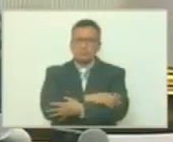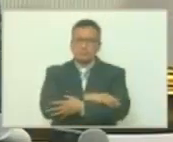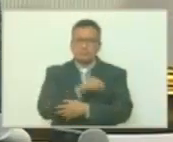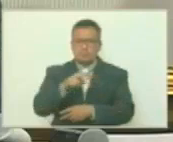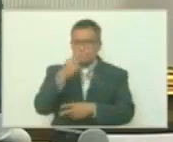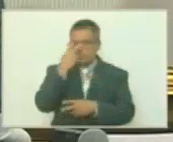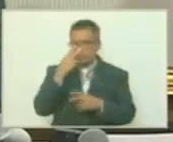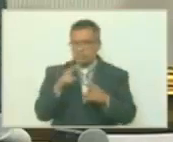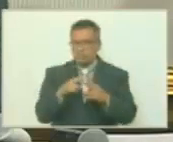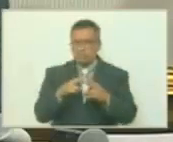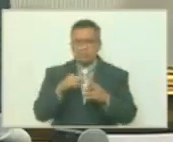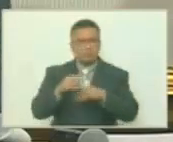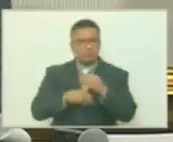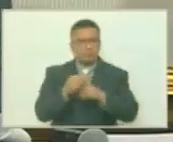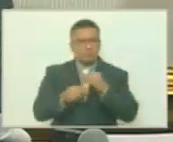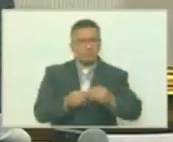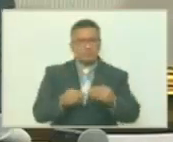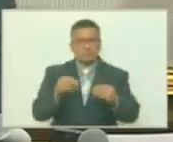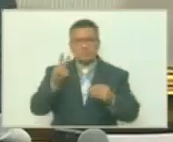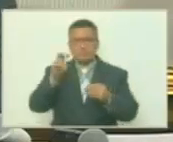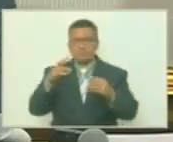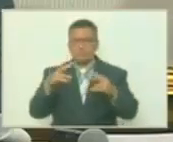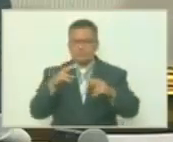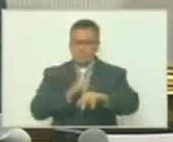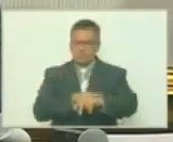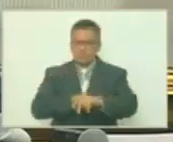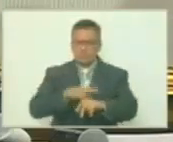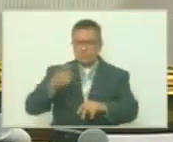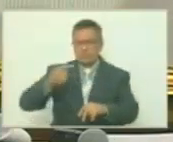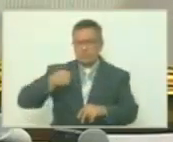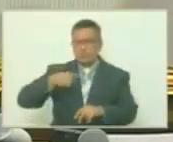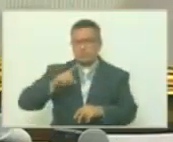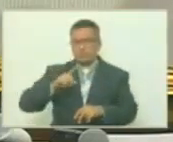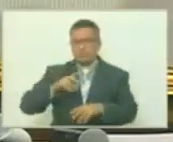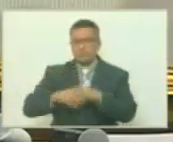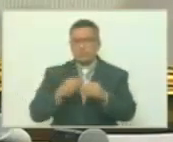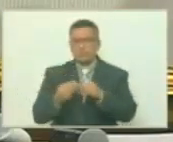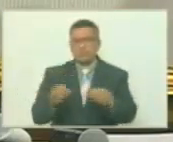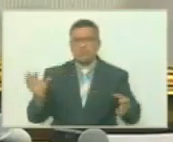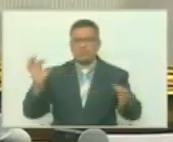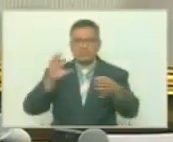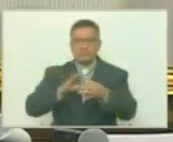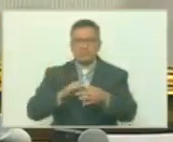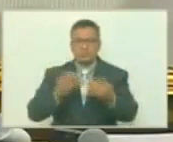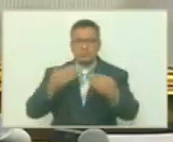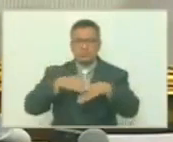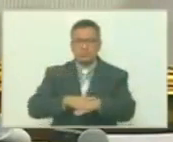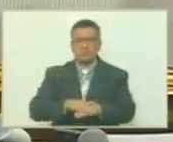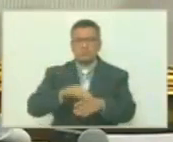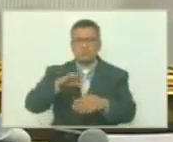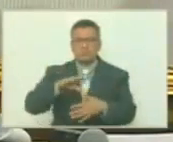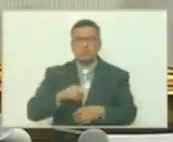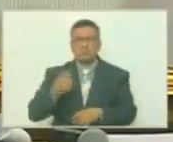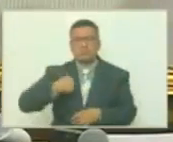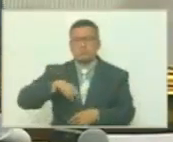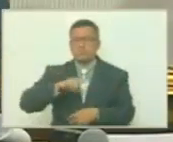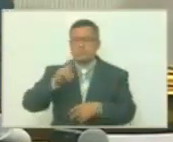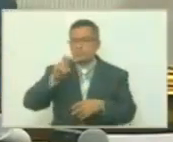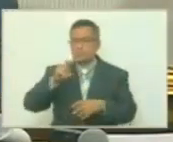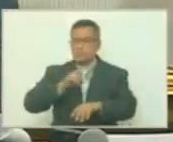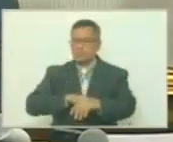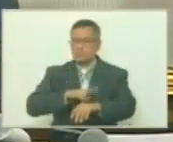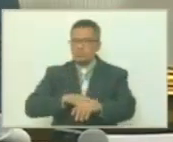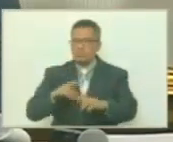visita señala los nuevos tiempos que merece la integración americana los nuevos tiempos de